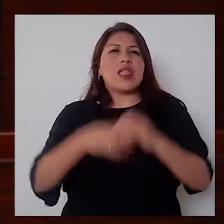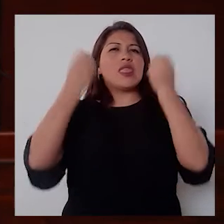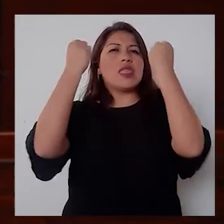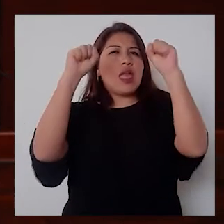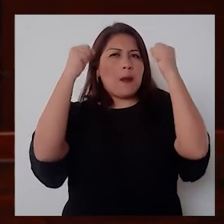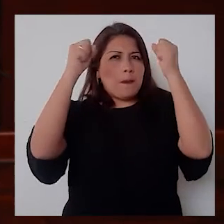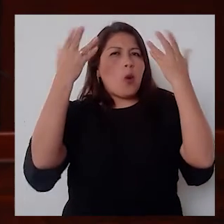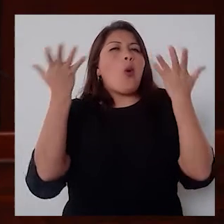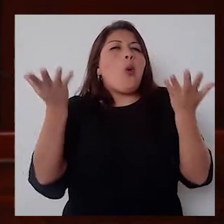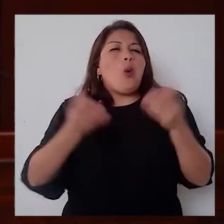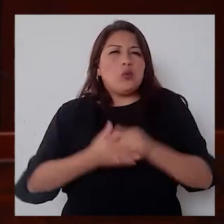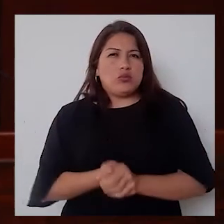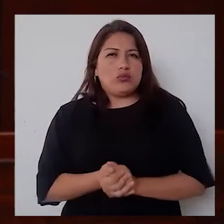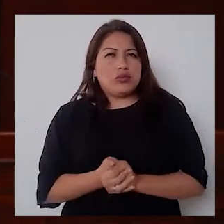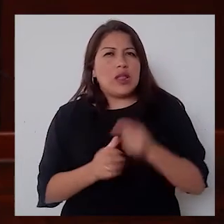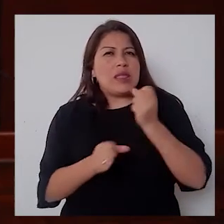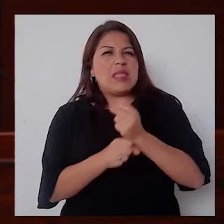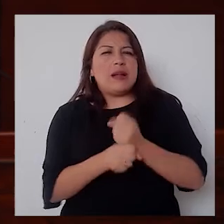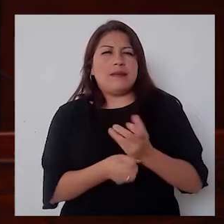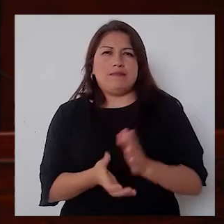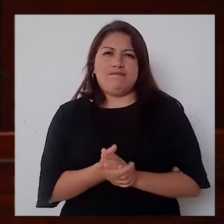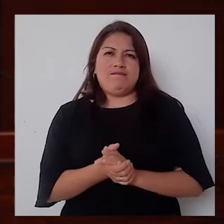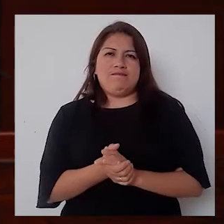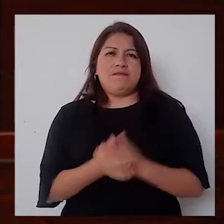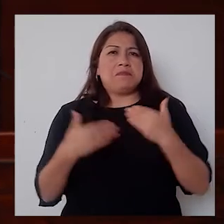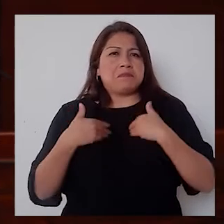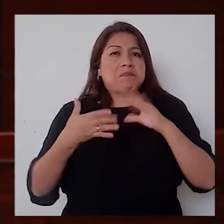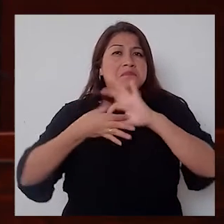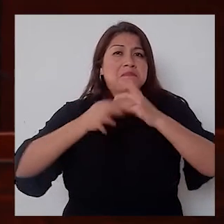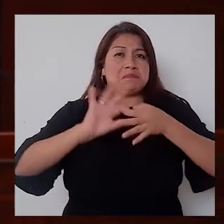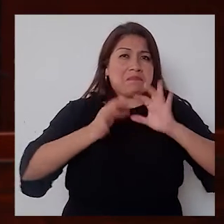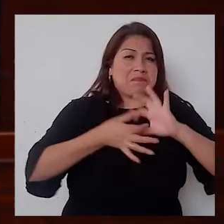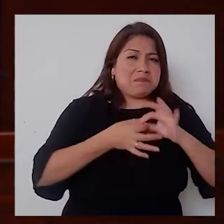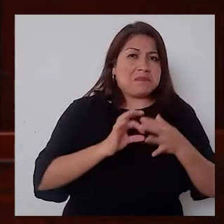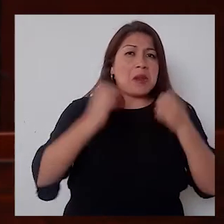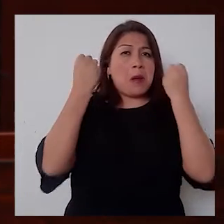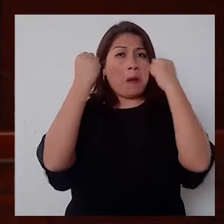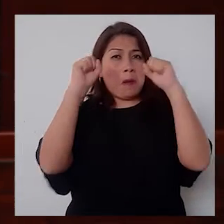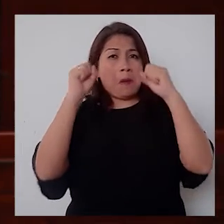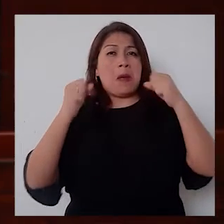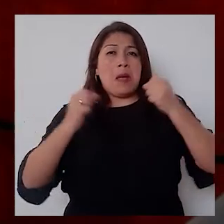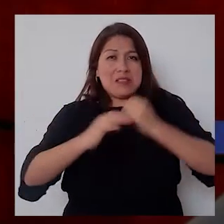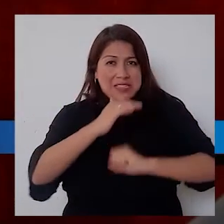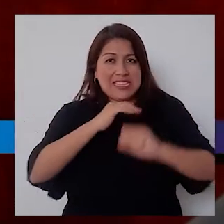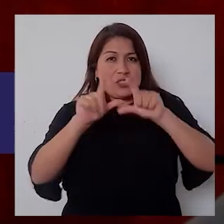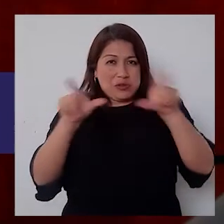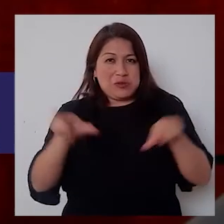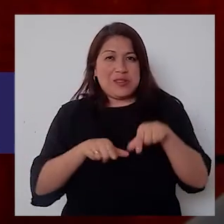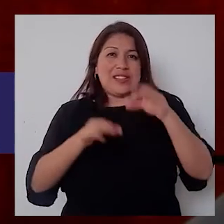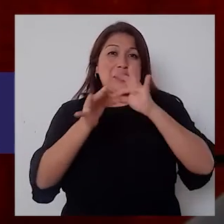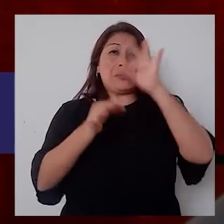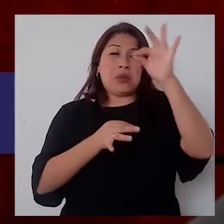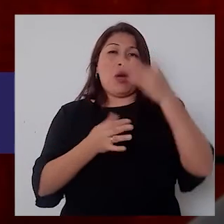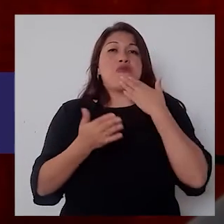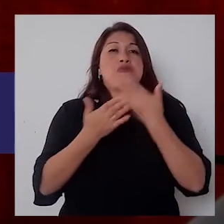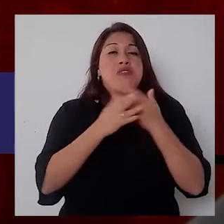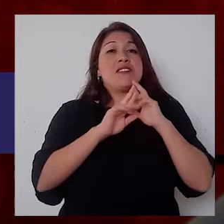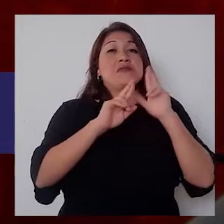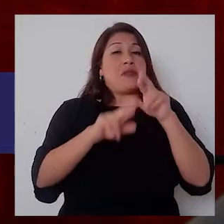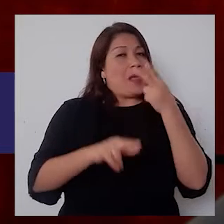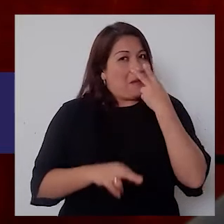Básicamente, tenemos también algunos paradeportistas nacidos acá en Surco que han dado muy buenos resultados. Sí, justamente